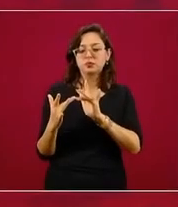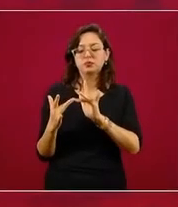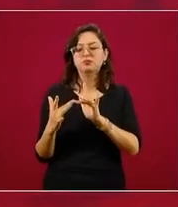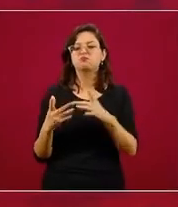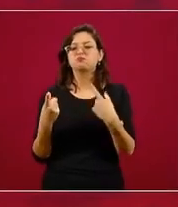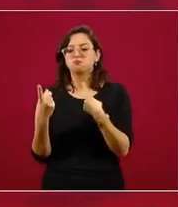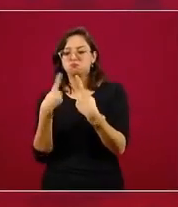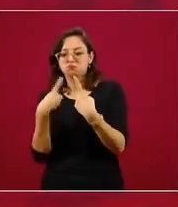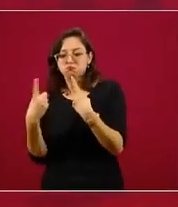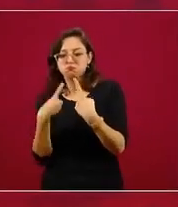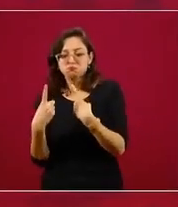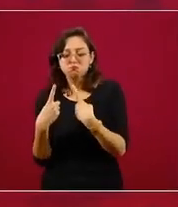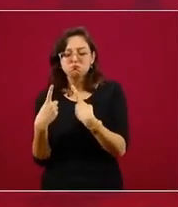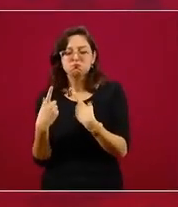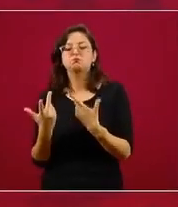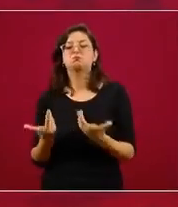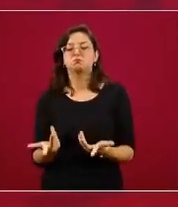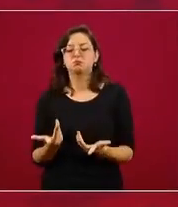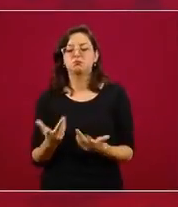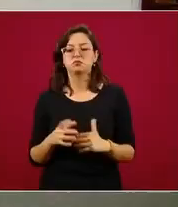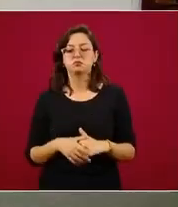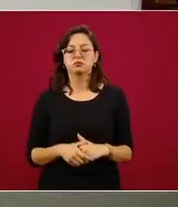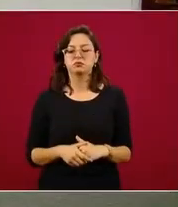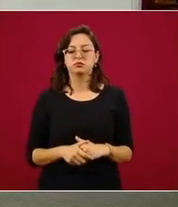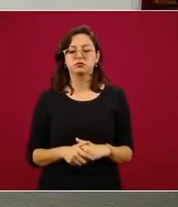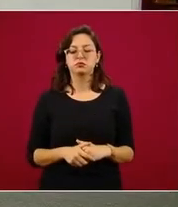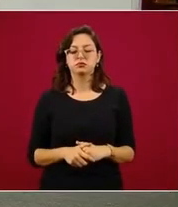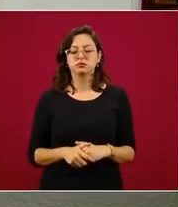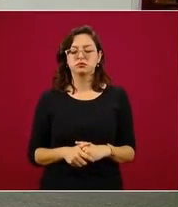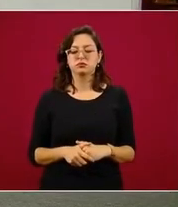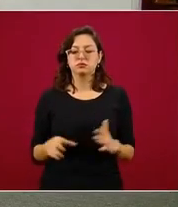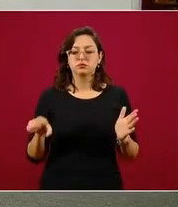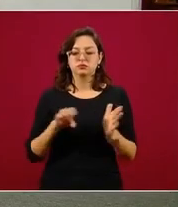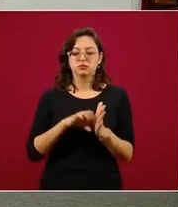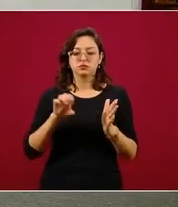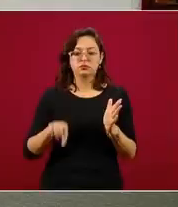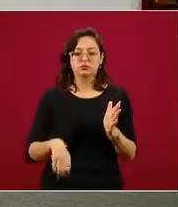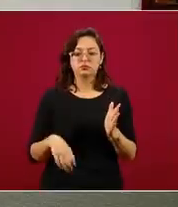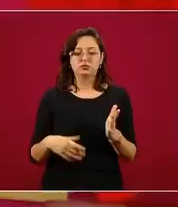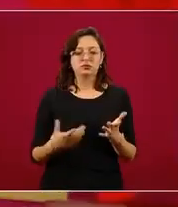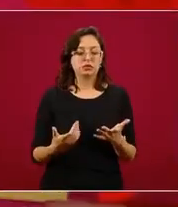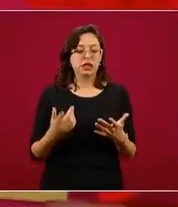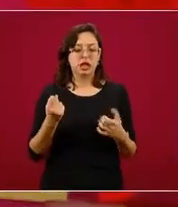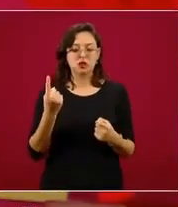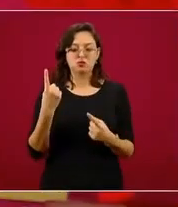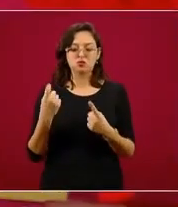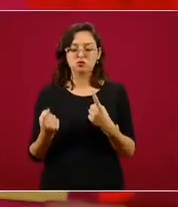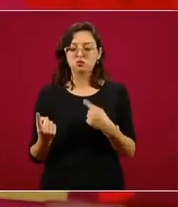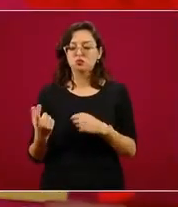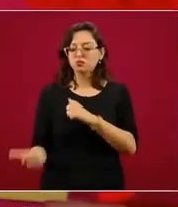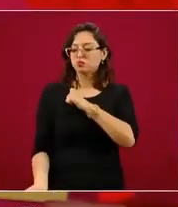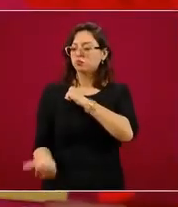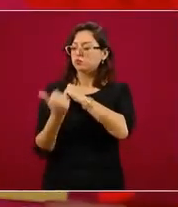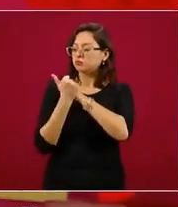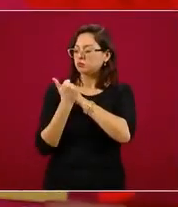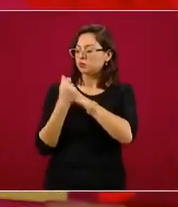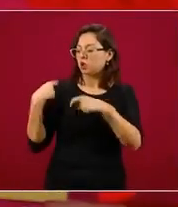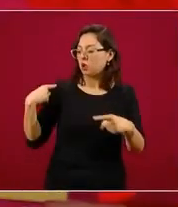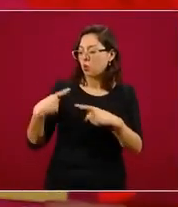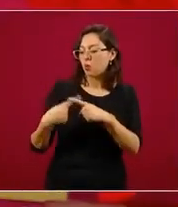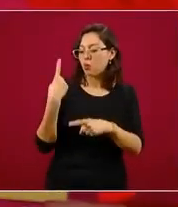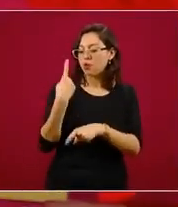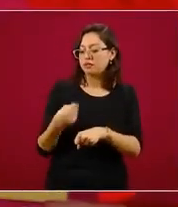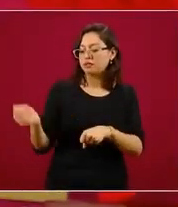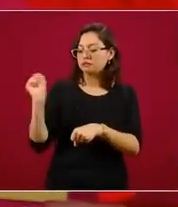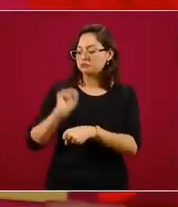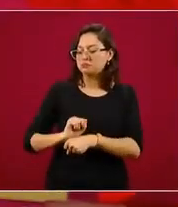algunos diálogos adicionales. Menciono algunos de ellos, espero no omitir a alguien, pero hemos tenido a lo largo de esta semana